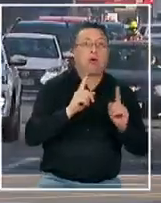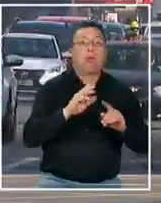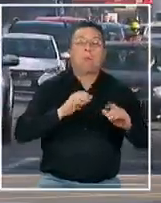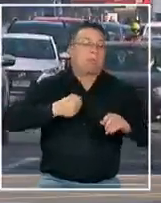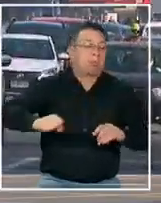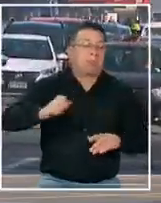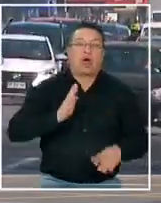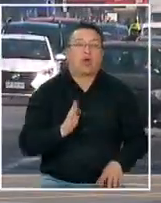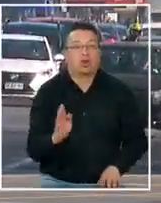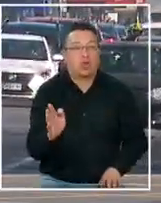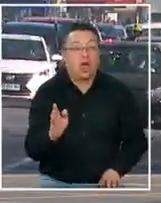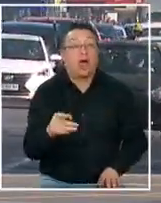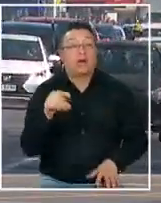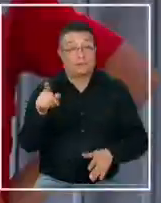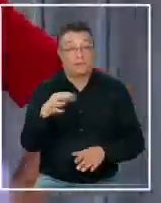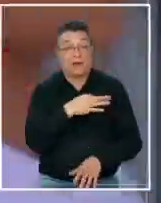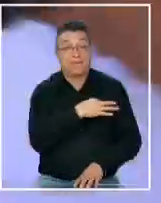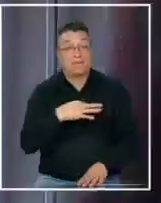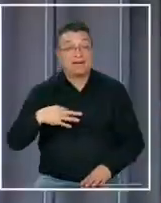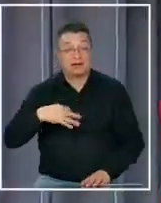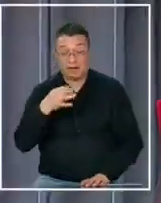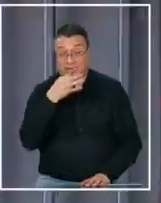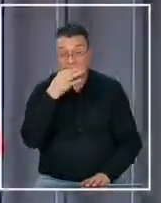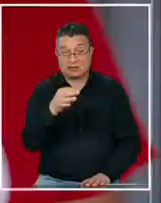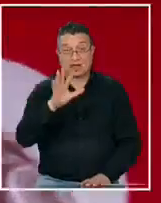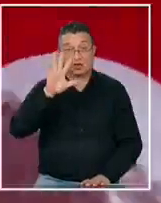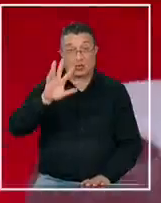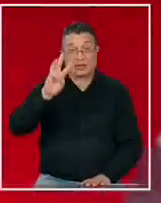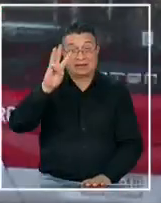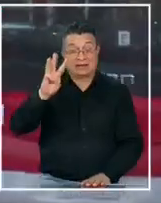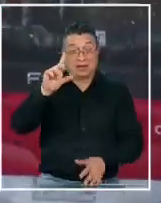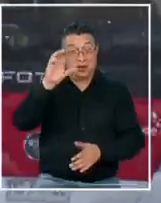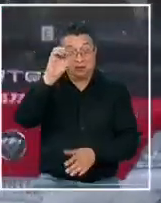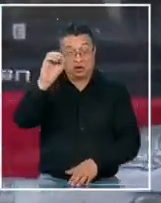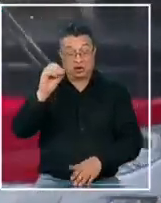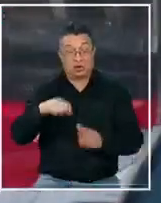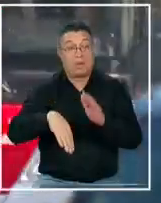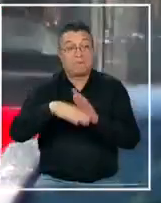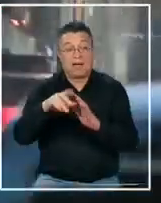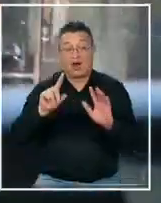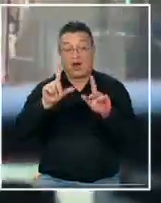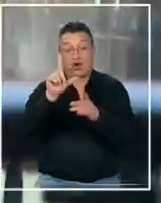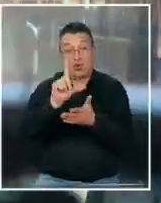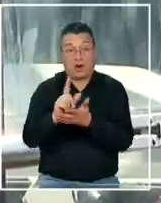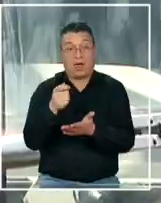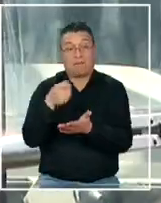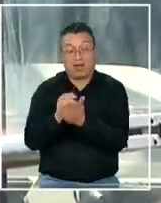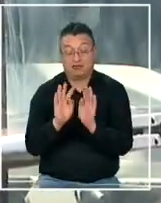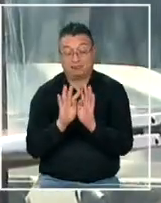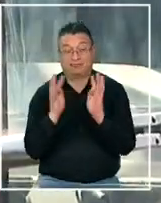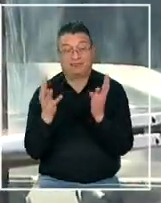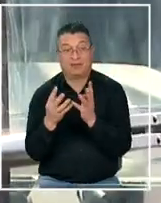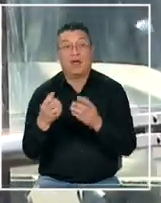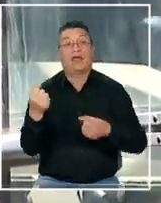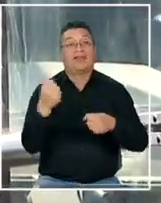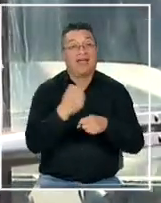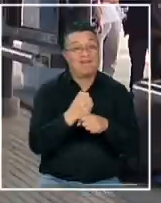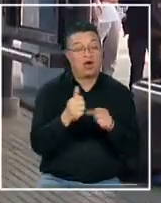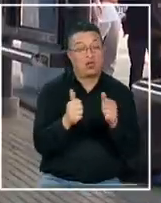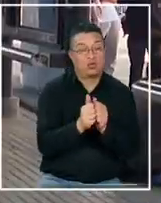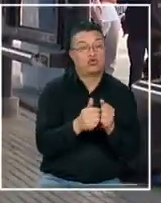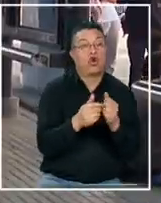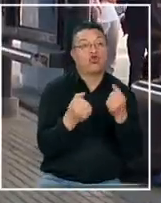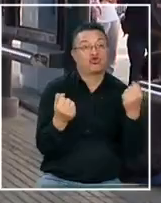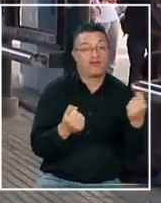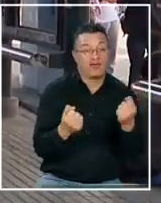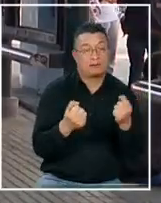confía en que aumentando en un 53% las zonas pagas además de trabajar con los choferes e impulsar un